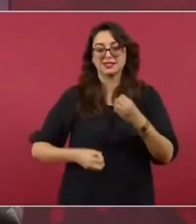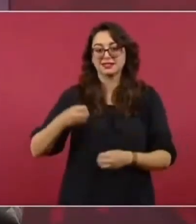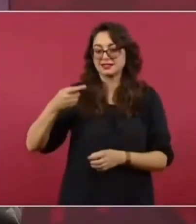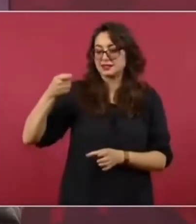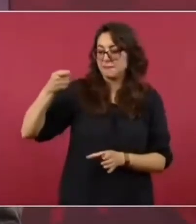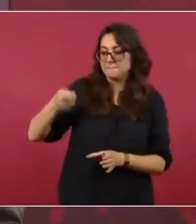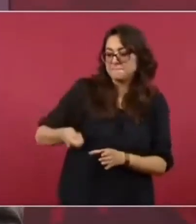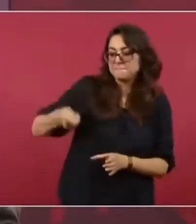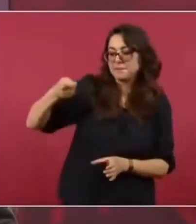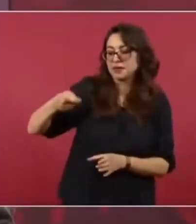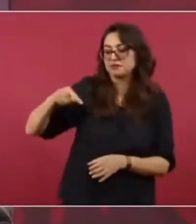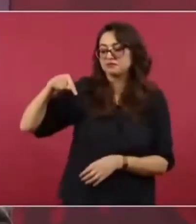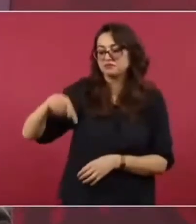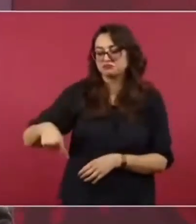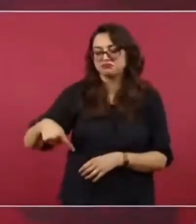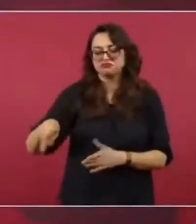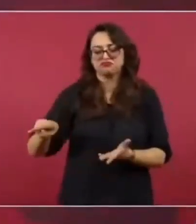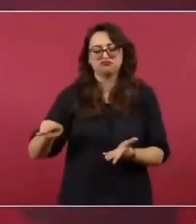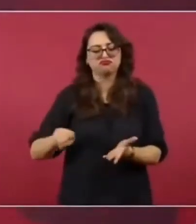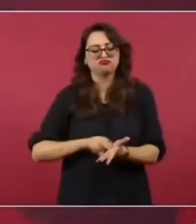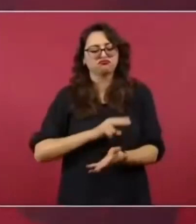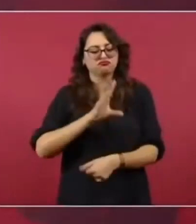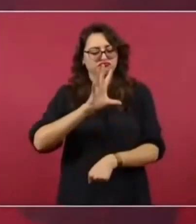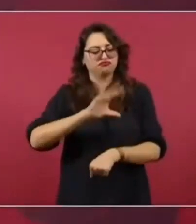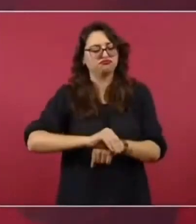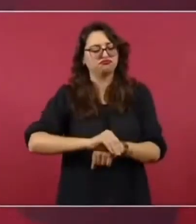a Caro Quintero a